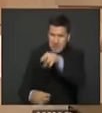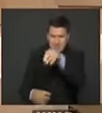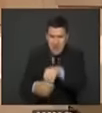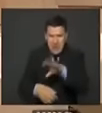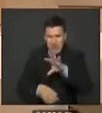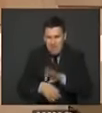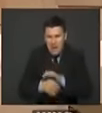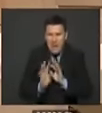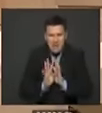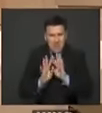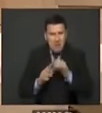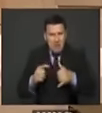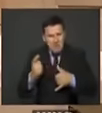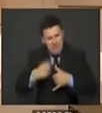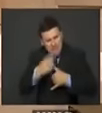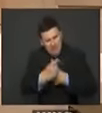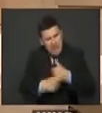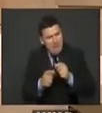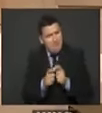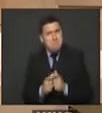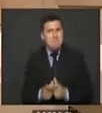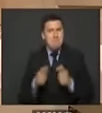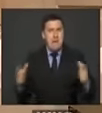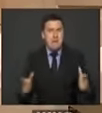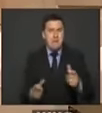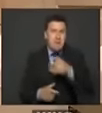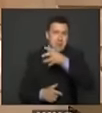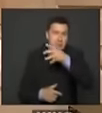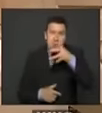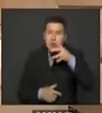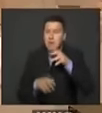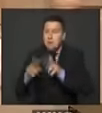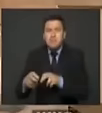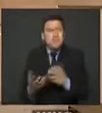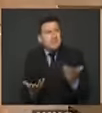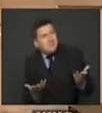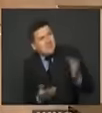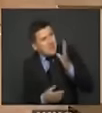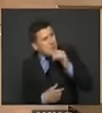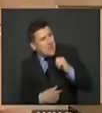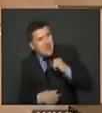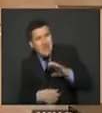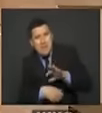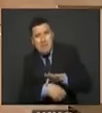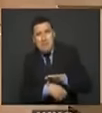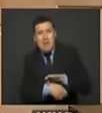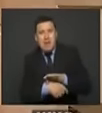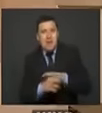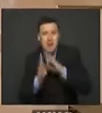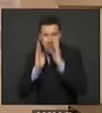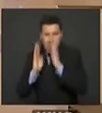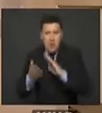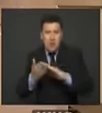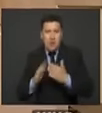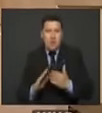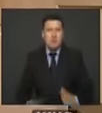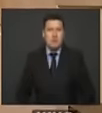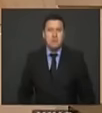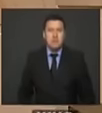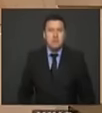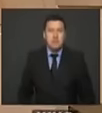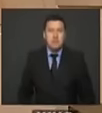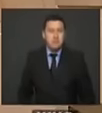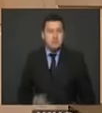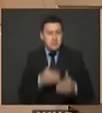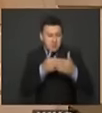cabeceras están desconectados de la población que está en el campo porque no hay quien referencia a la población a esos centros de salud de ahí